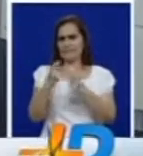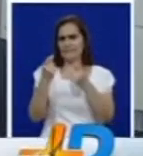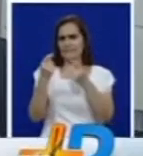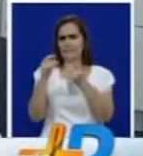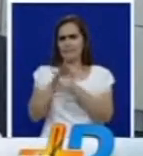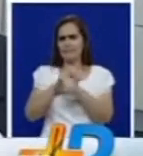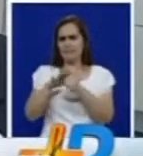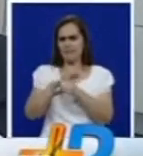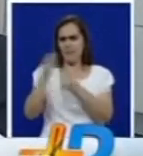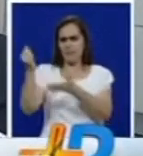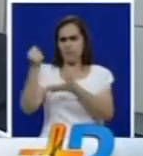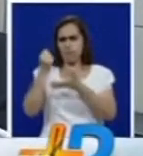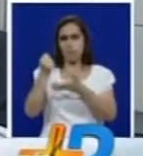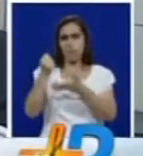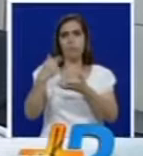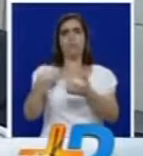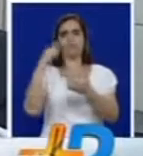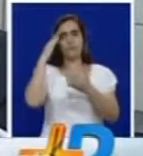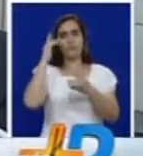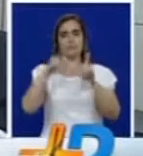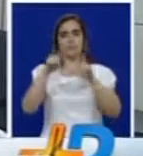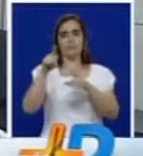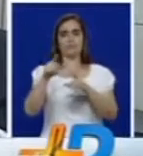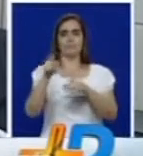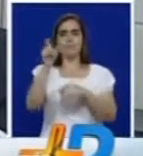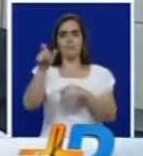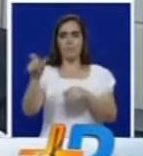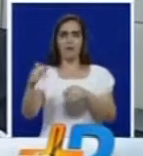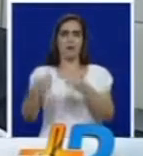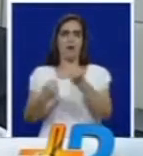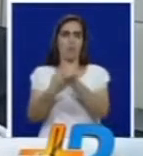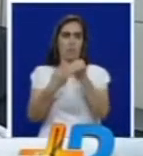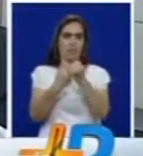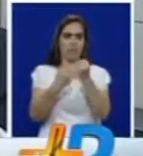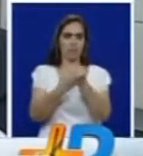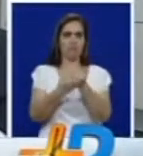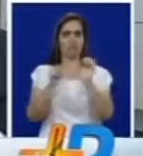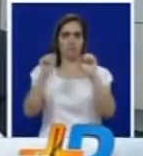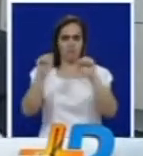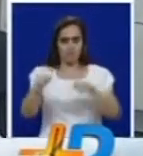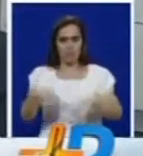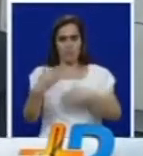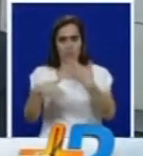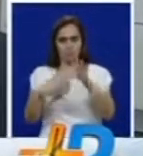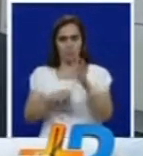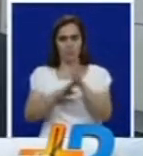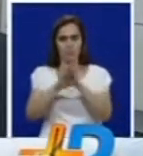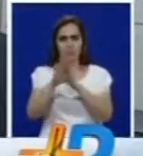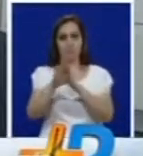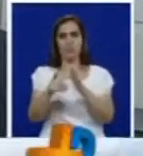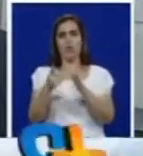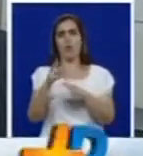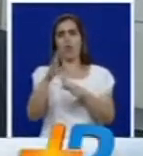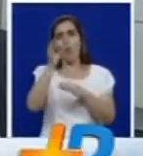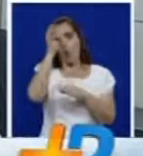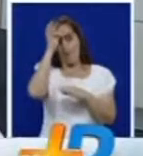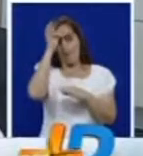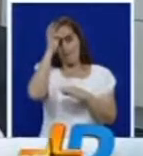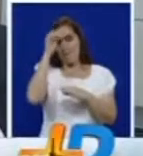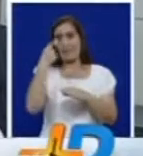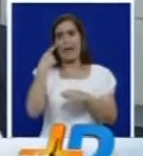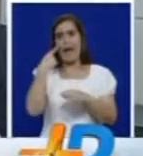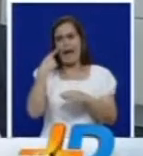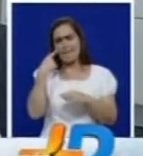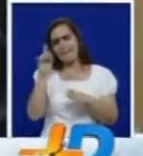con lo que llega con lo que la gente también aporta podemos sacar instituciones que están en situaciones de riesgo